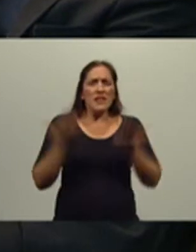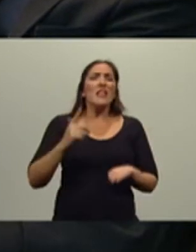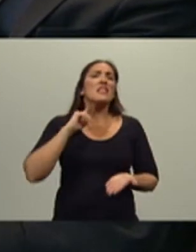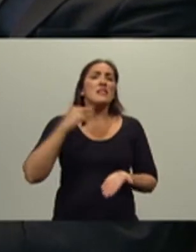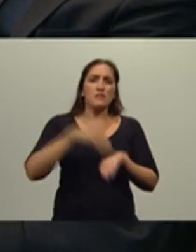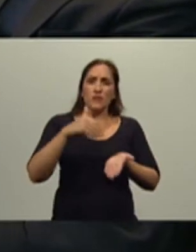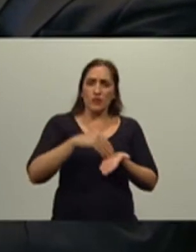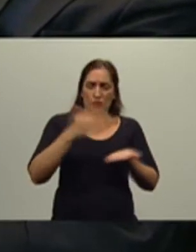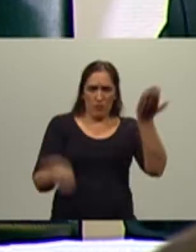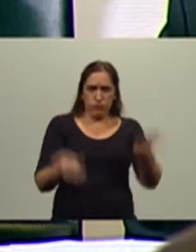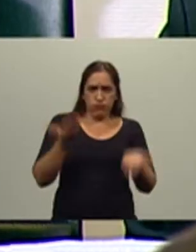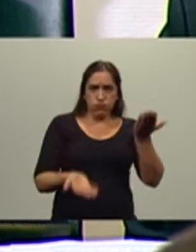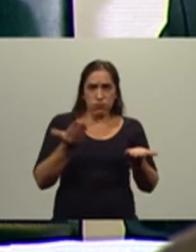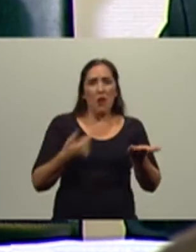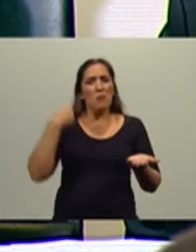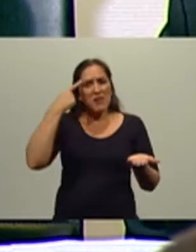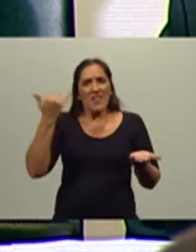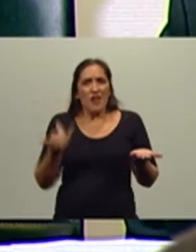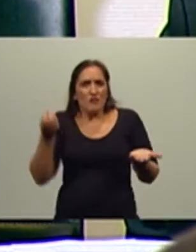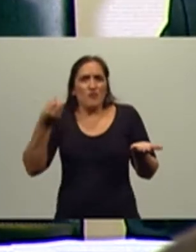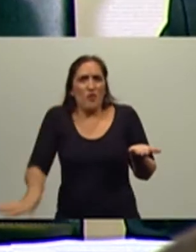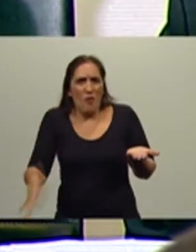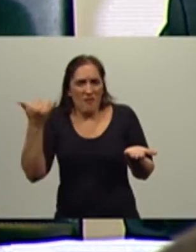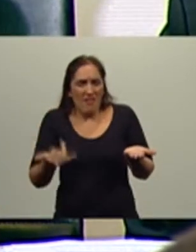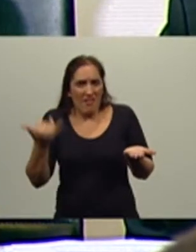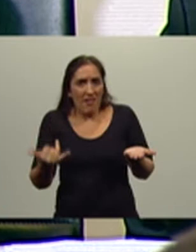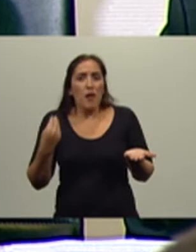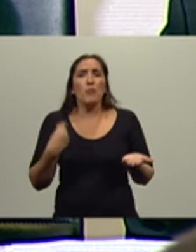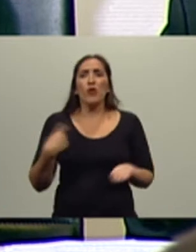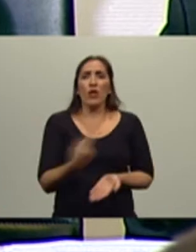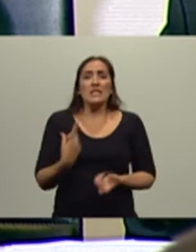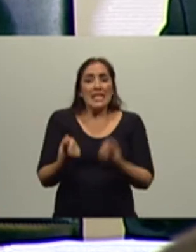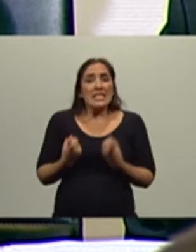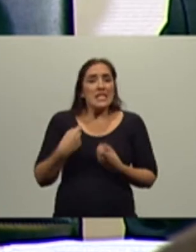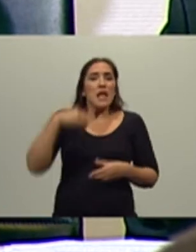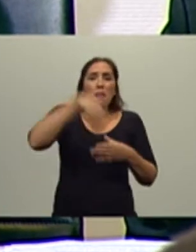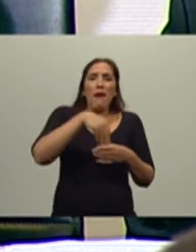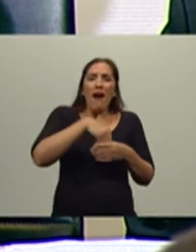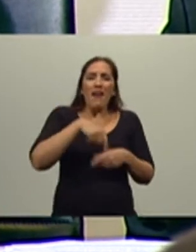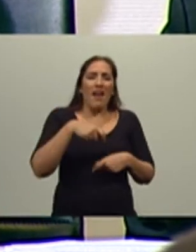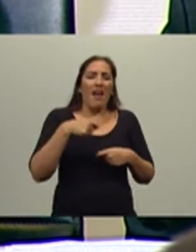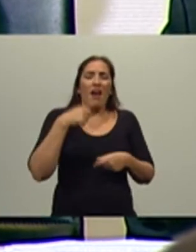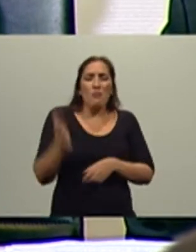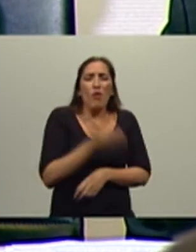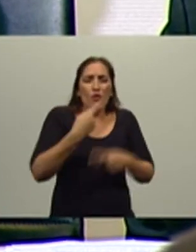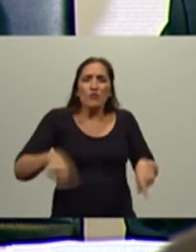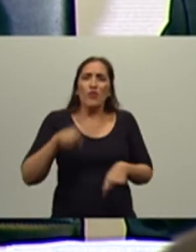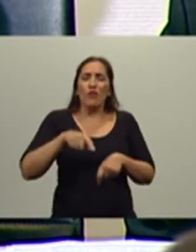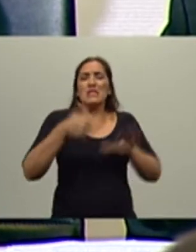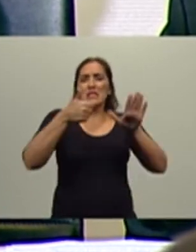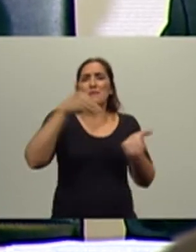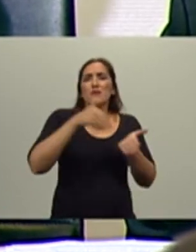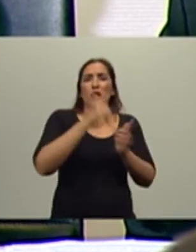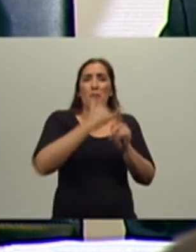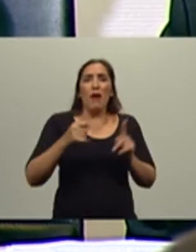y por lo tanto íbamos a tener un gran excedente, ¿por qué? Porque nosotros necesitamos para el consumo interno aproximadamente unas 6 millones